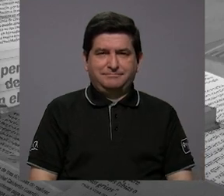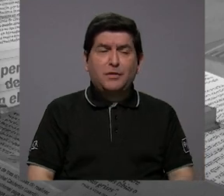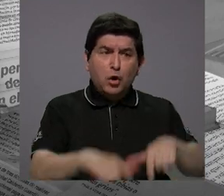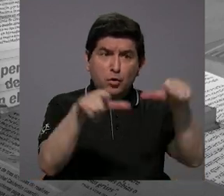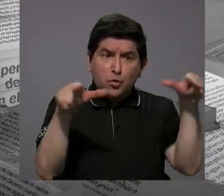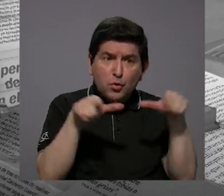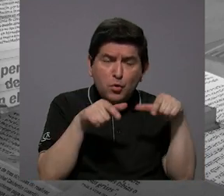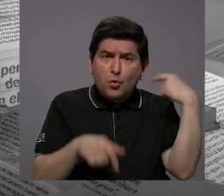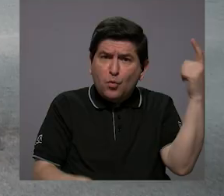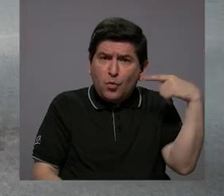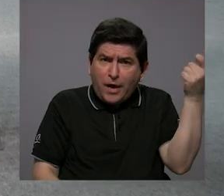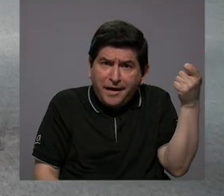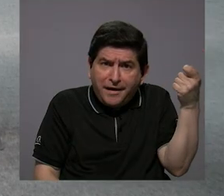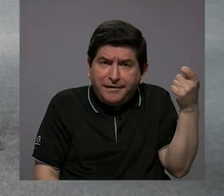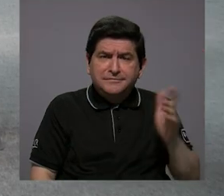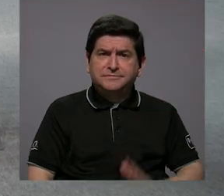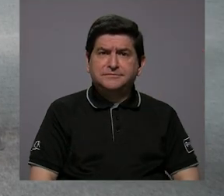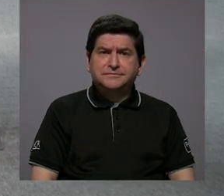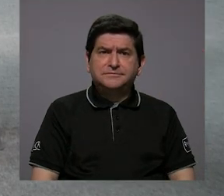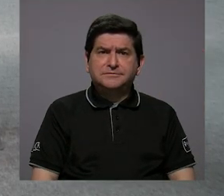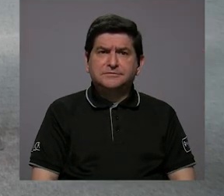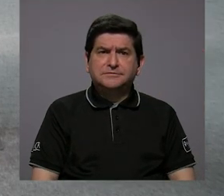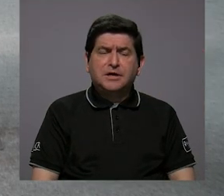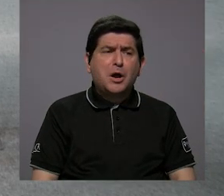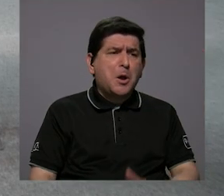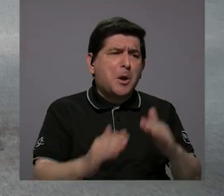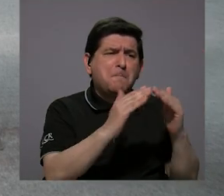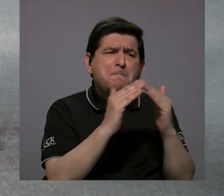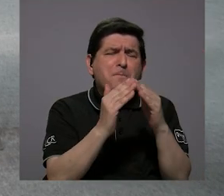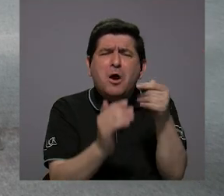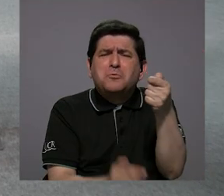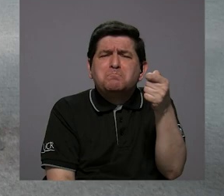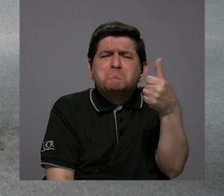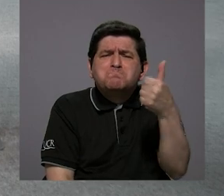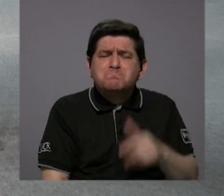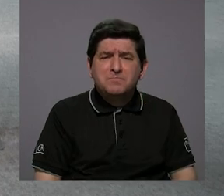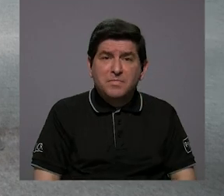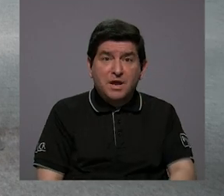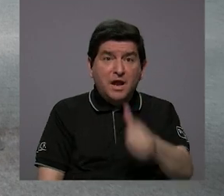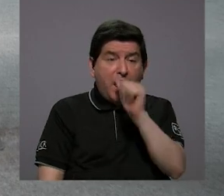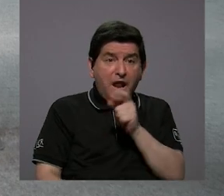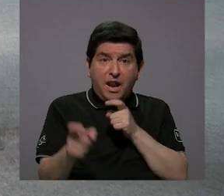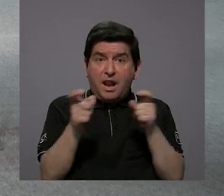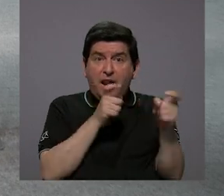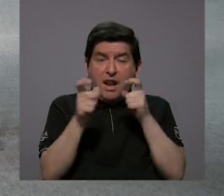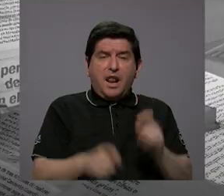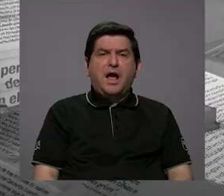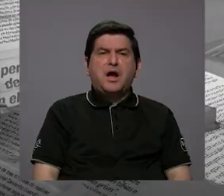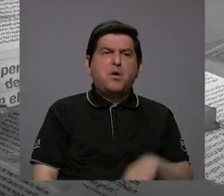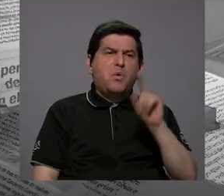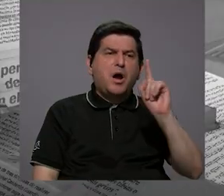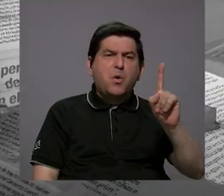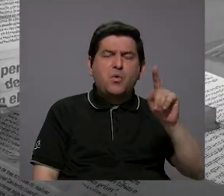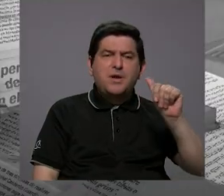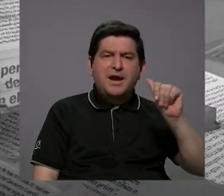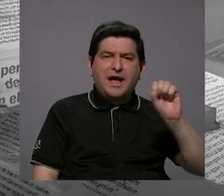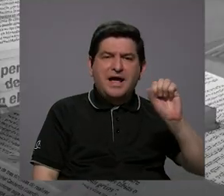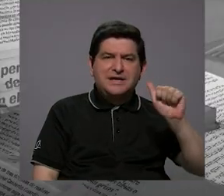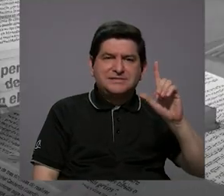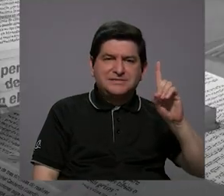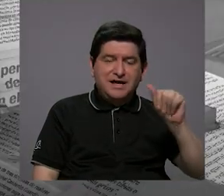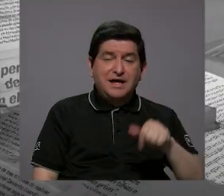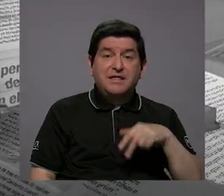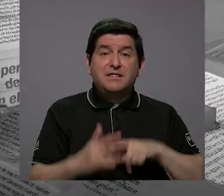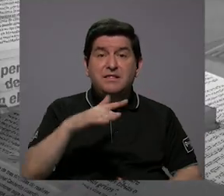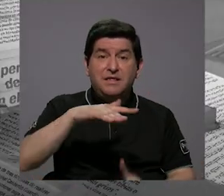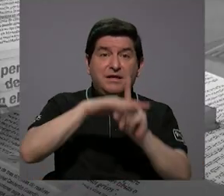lugares en Guanacaste donde son pueblos pequeños y el agua es administrada por alguna asada y